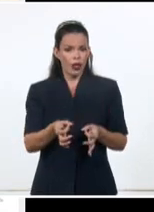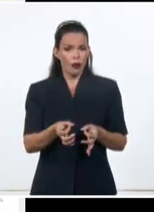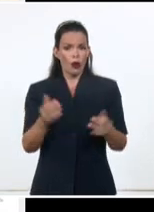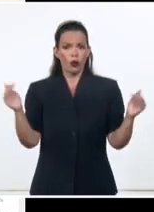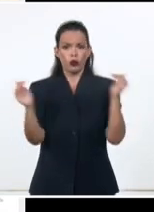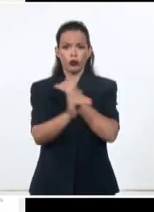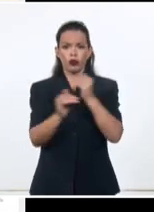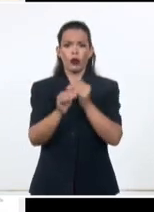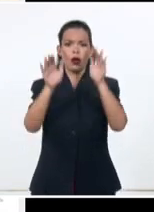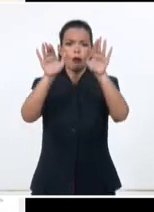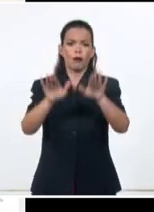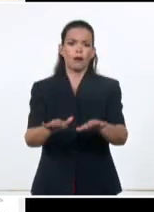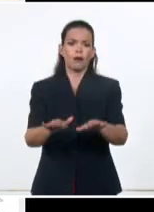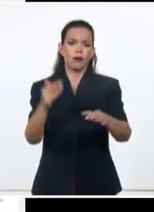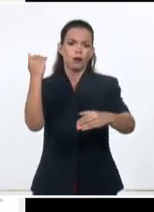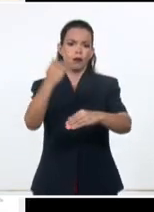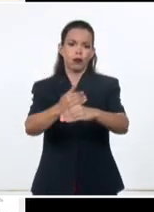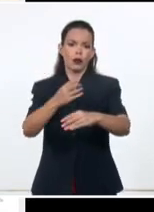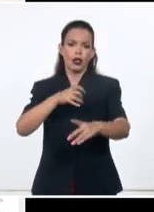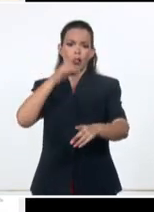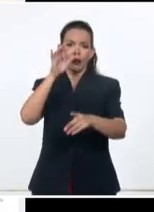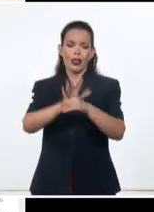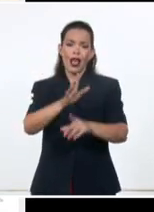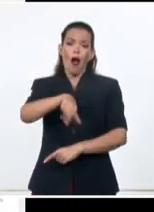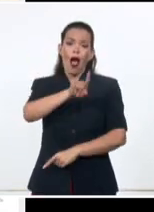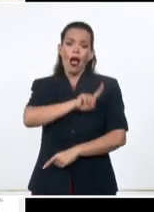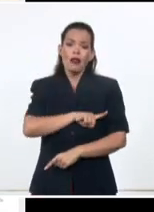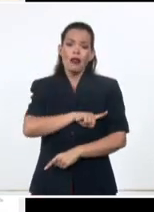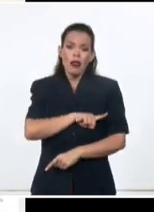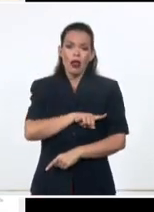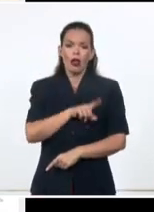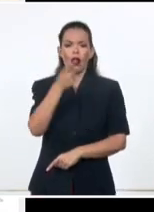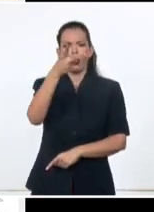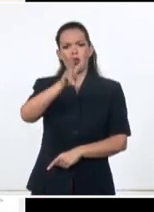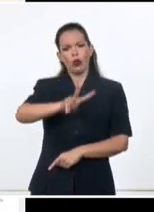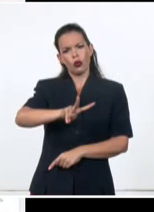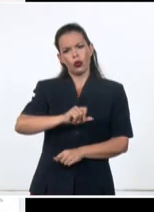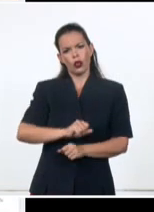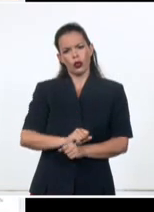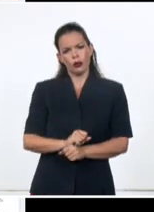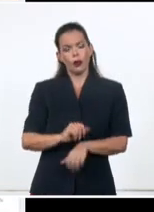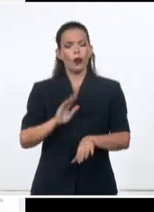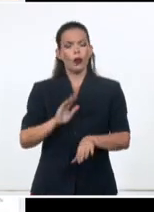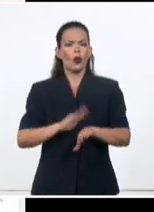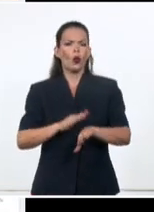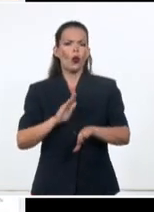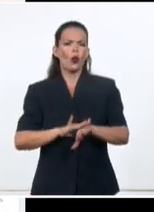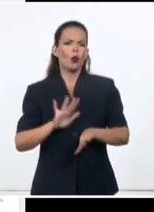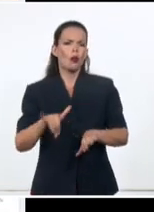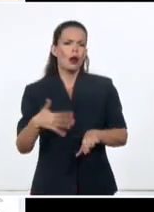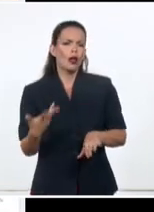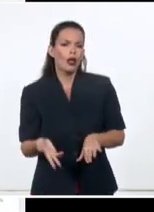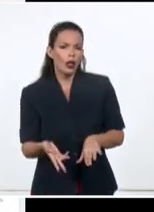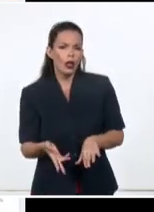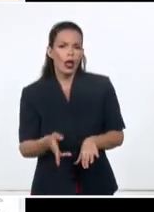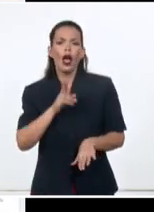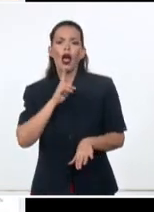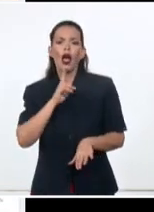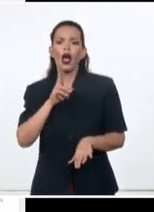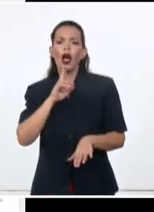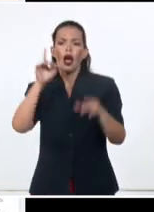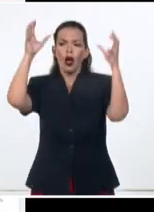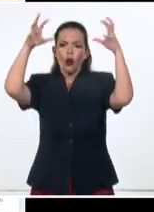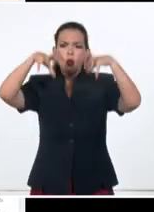transeúntes, las llamas iniciaron al mediodía de la jornada de ayer y la presumible causa sería la intensa sequía. La fuerza de los vientos